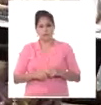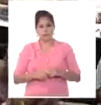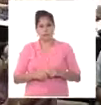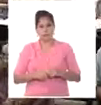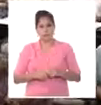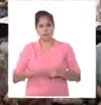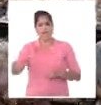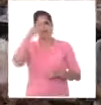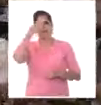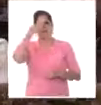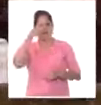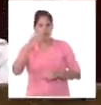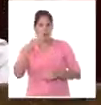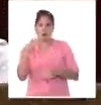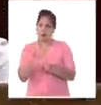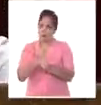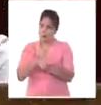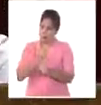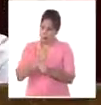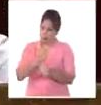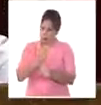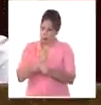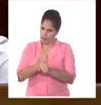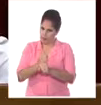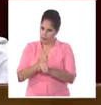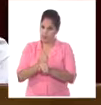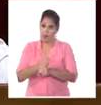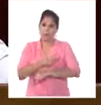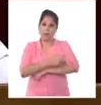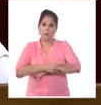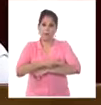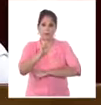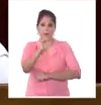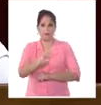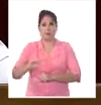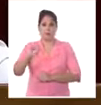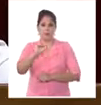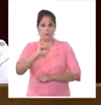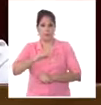Saludamos a los trabajadores de los hermanos países socialistas.